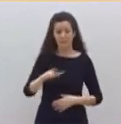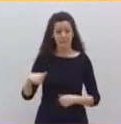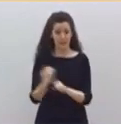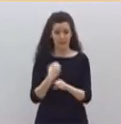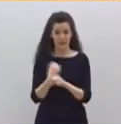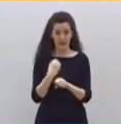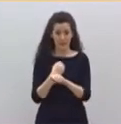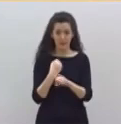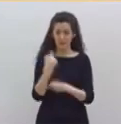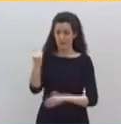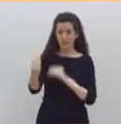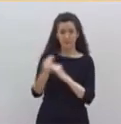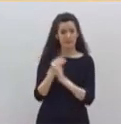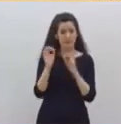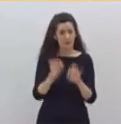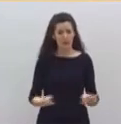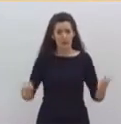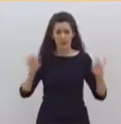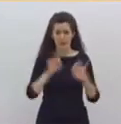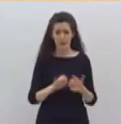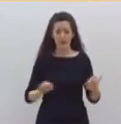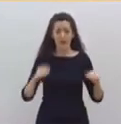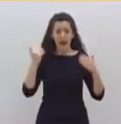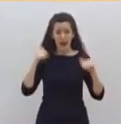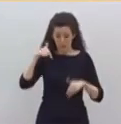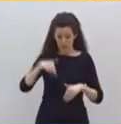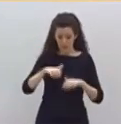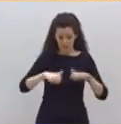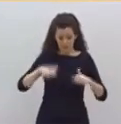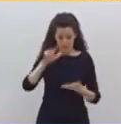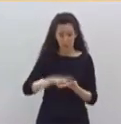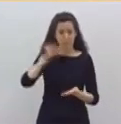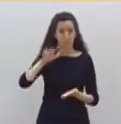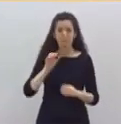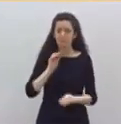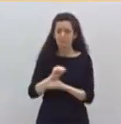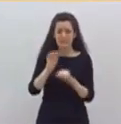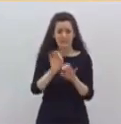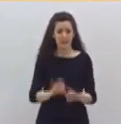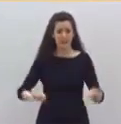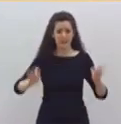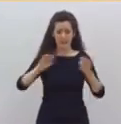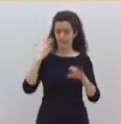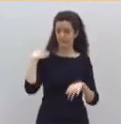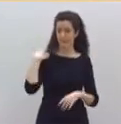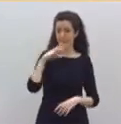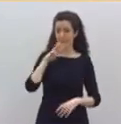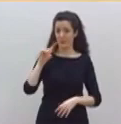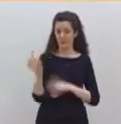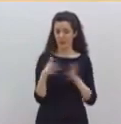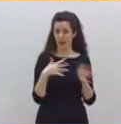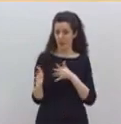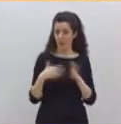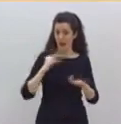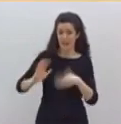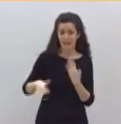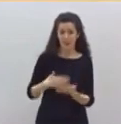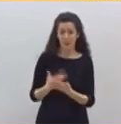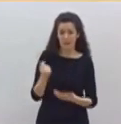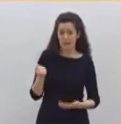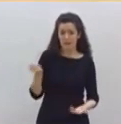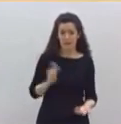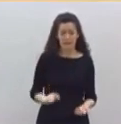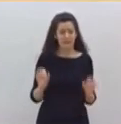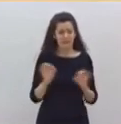prestación aprobada en esta Cámara. Que llevan desde el 31 de marzo sin cobrar. Hablan ustedes de vulnerabilidad. De no dejar a nadie atrás.